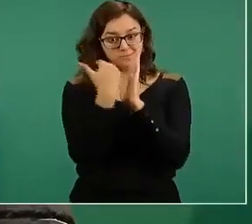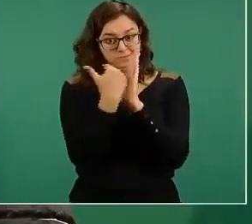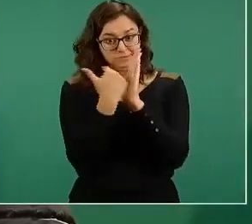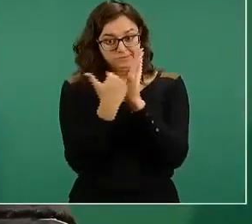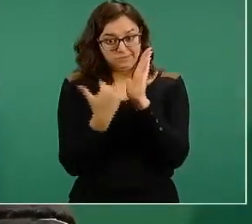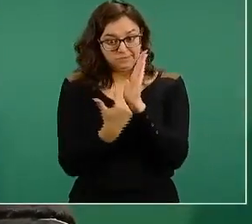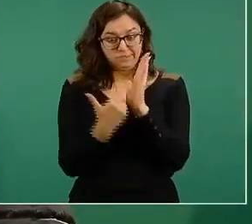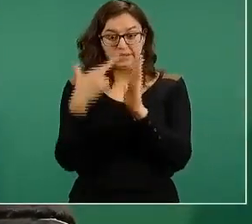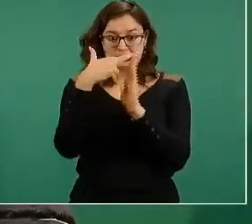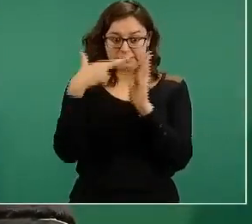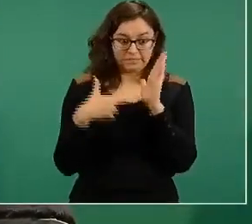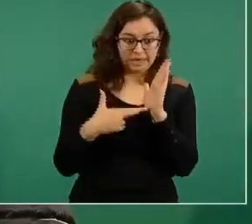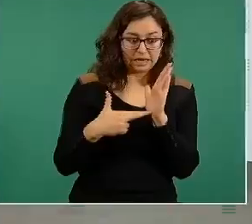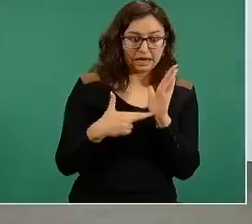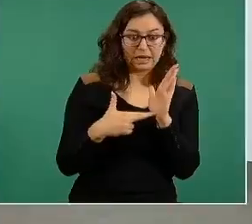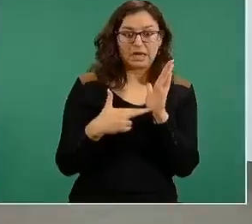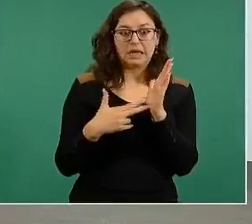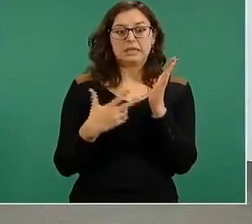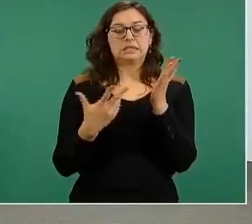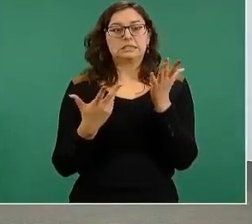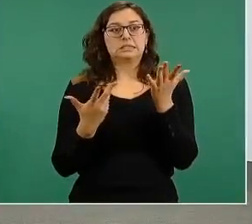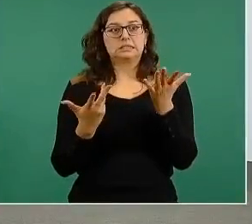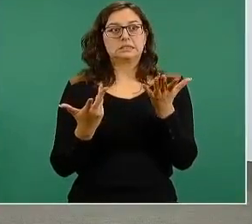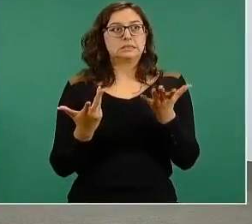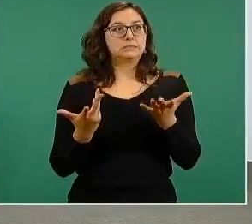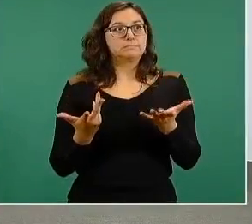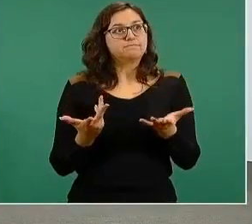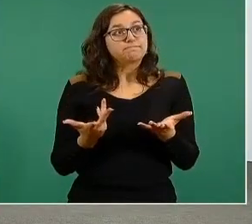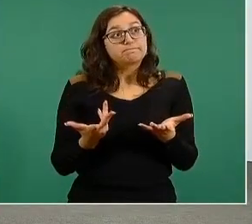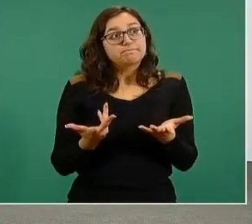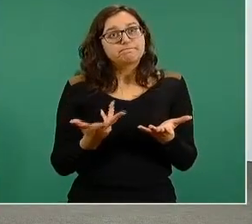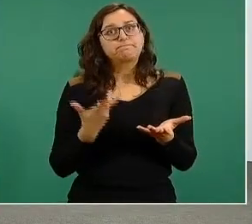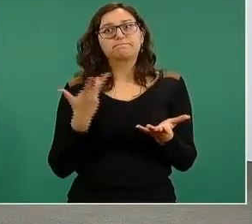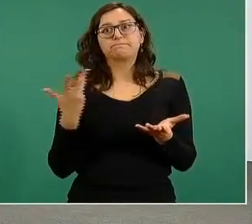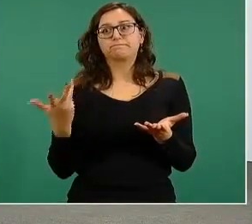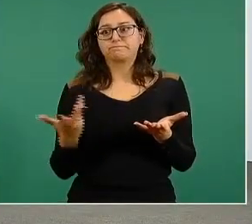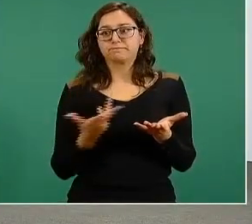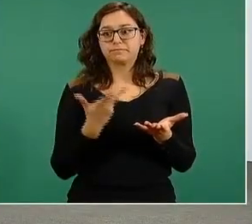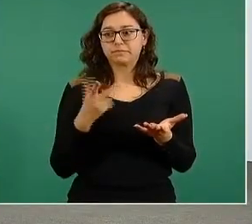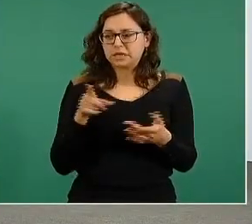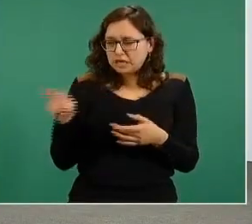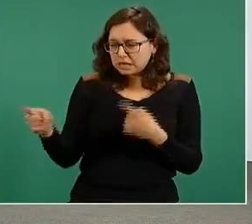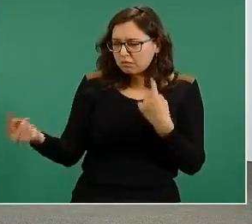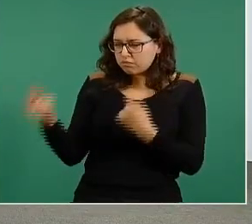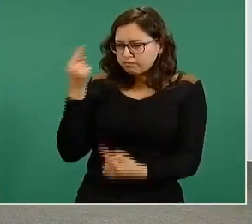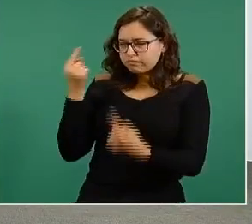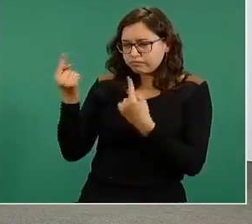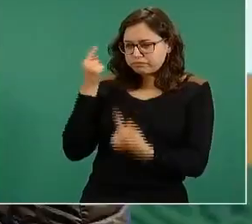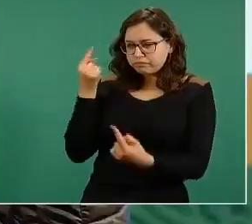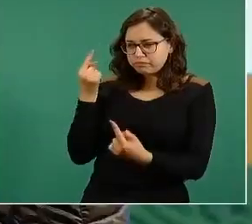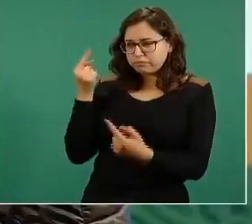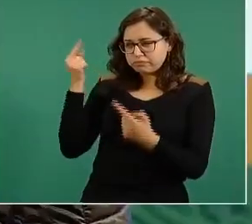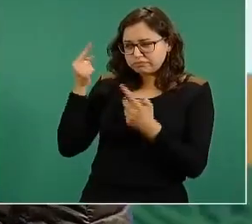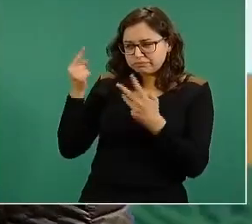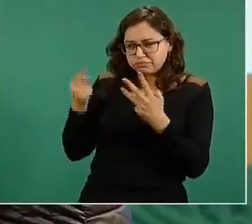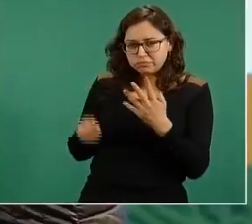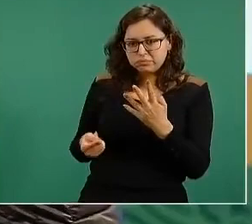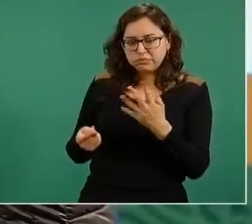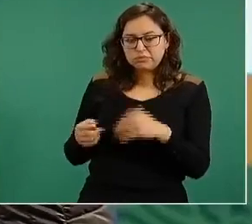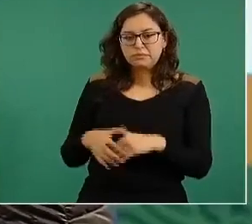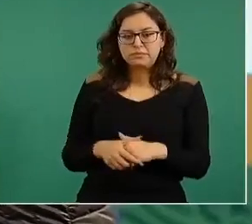faltas que están haciendo las personas que los agreden.